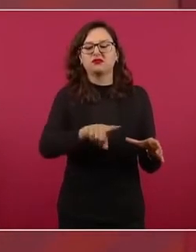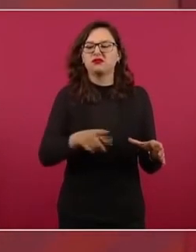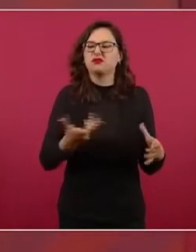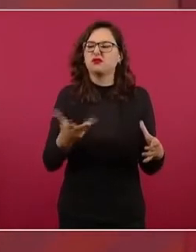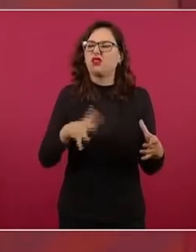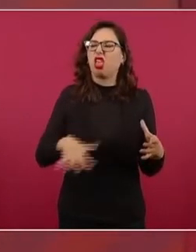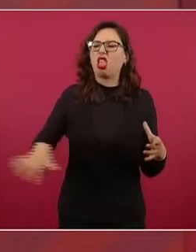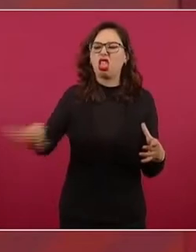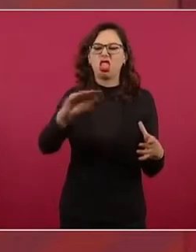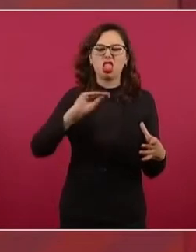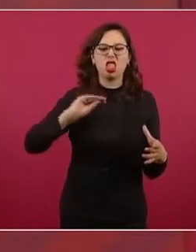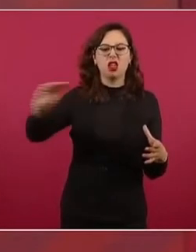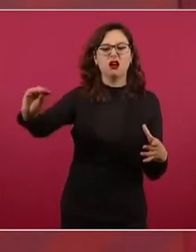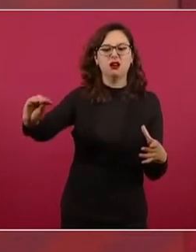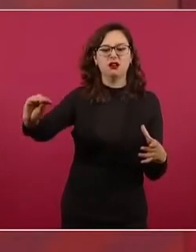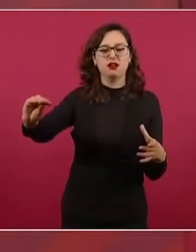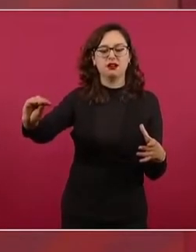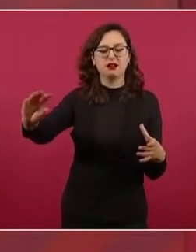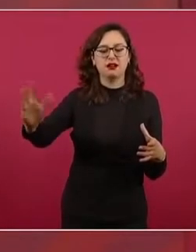en cuenta al pueblo,